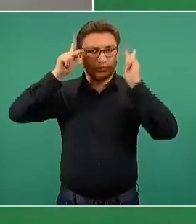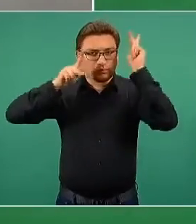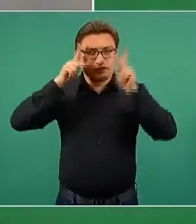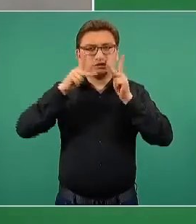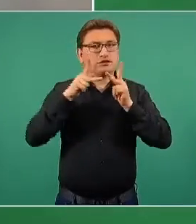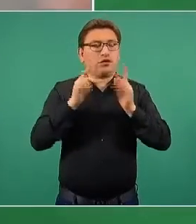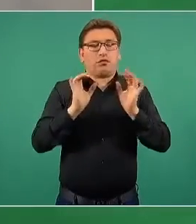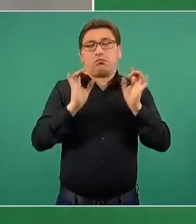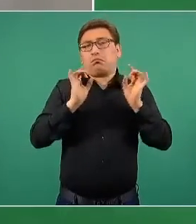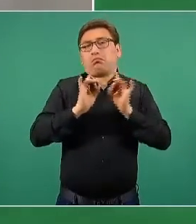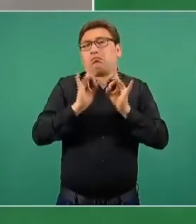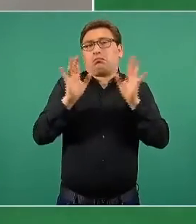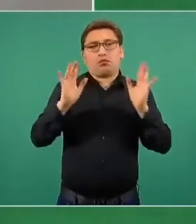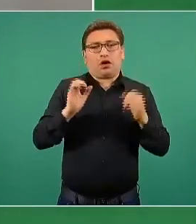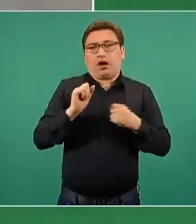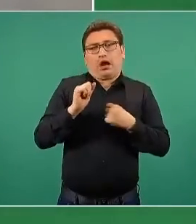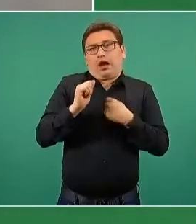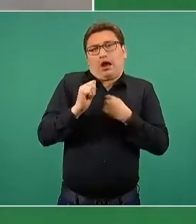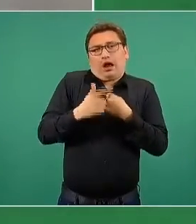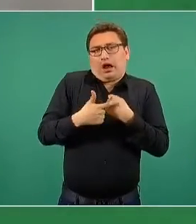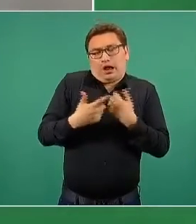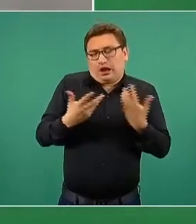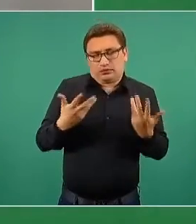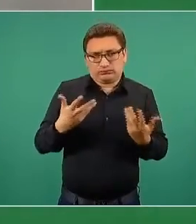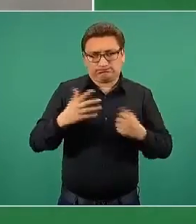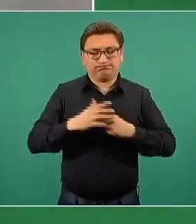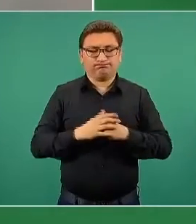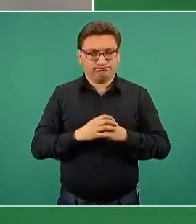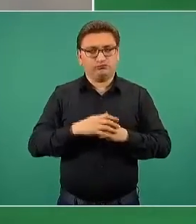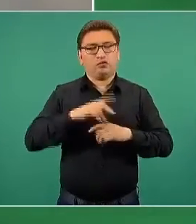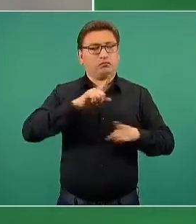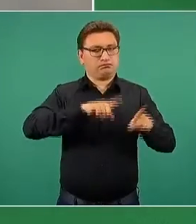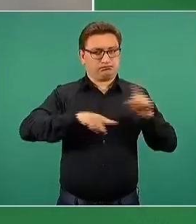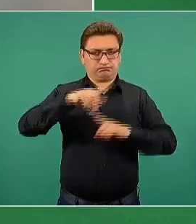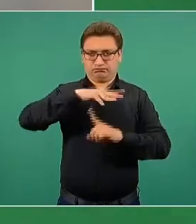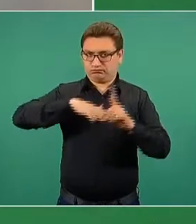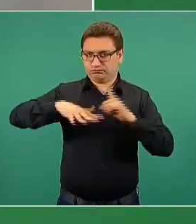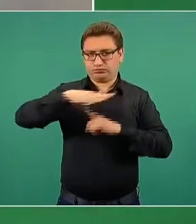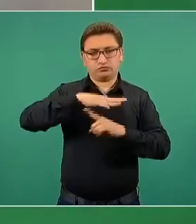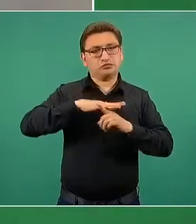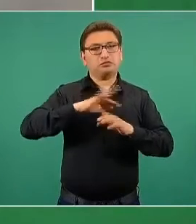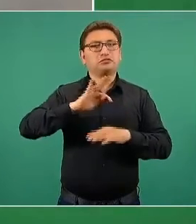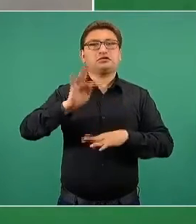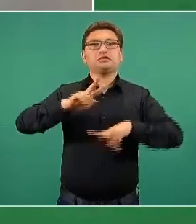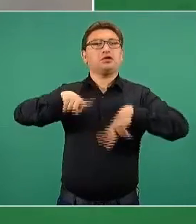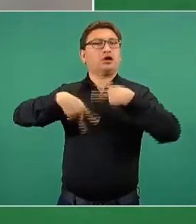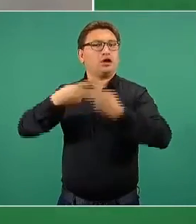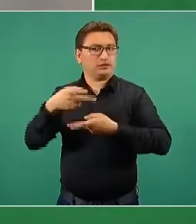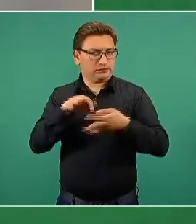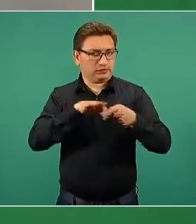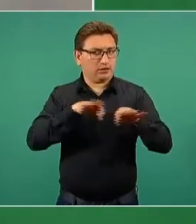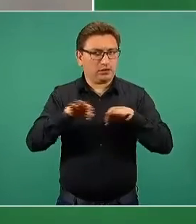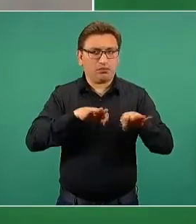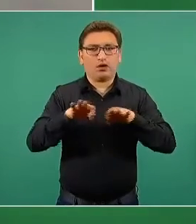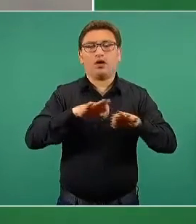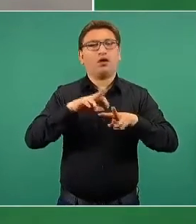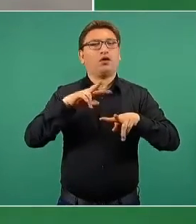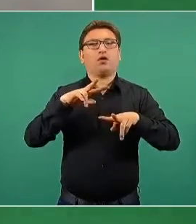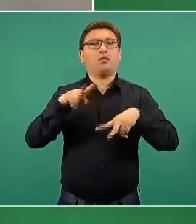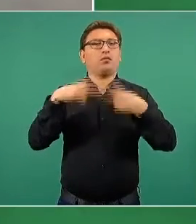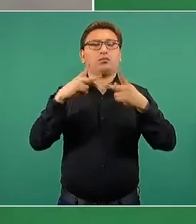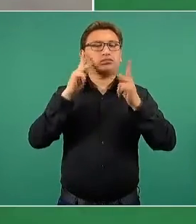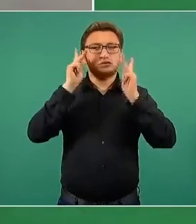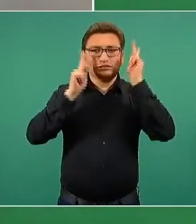una u otra situación, ya sea de trabajo o de visita